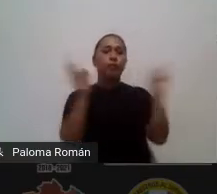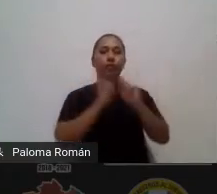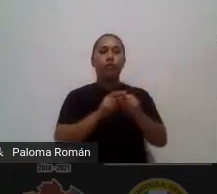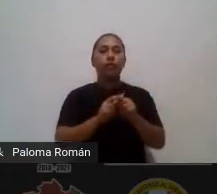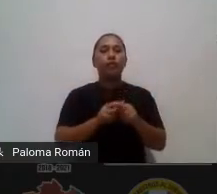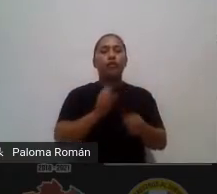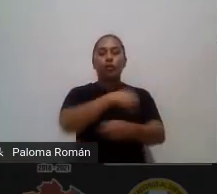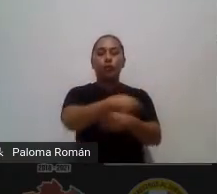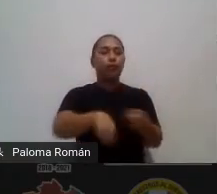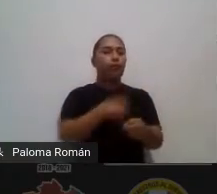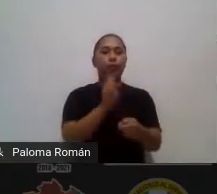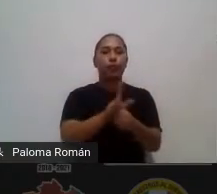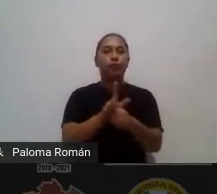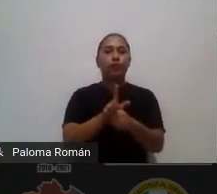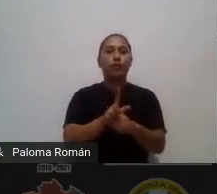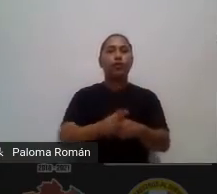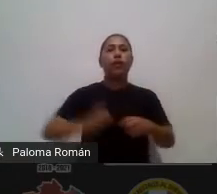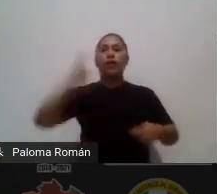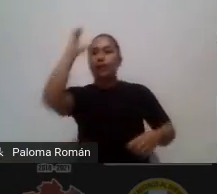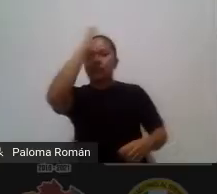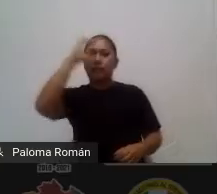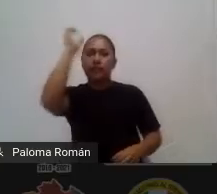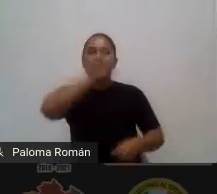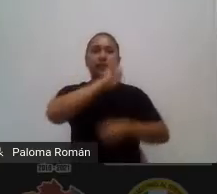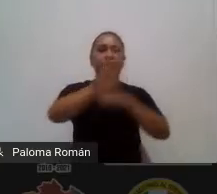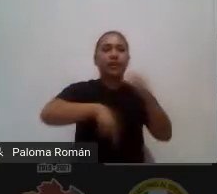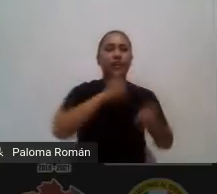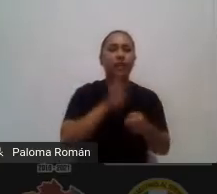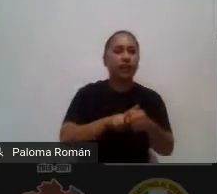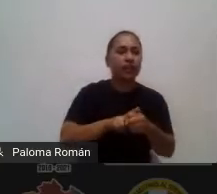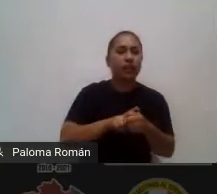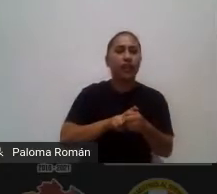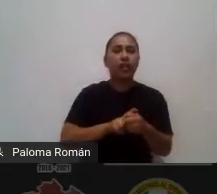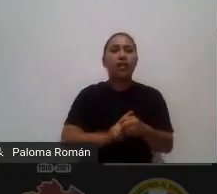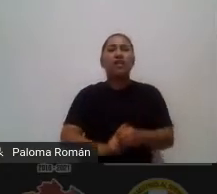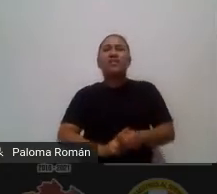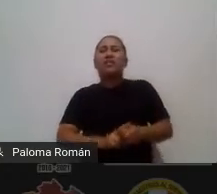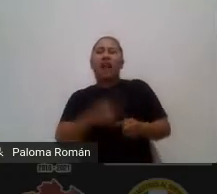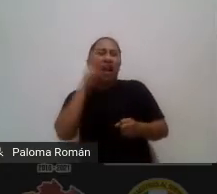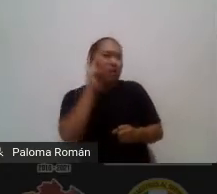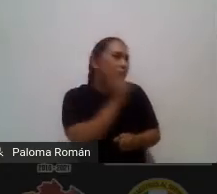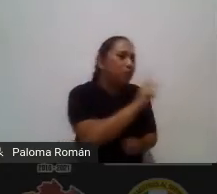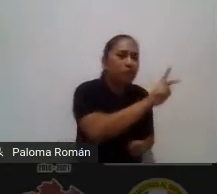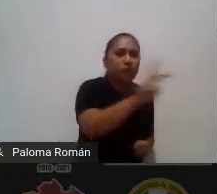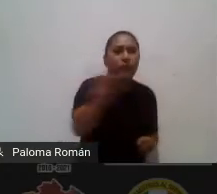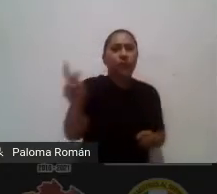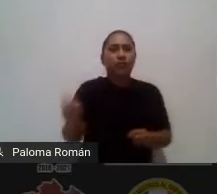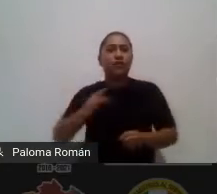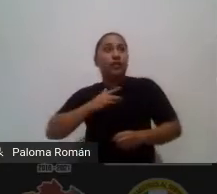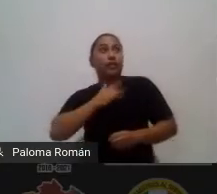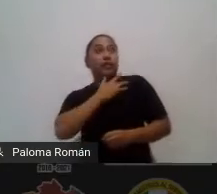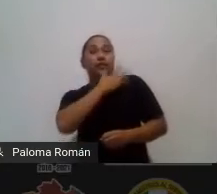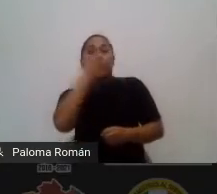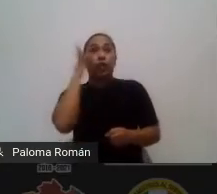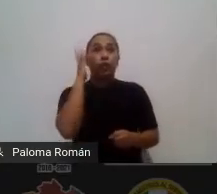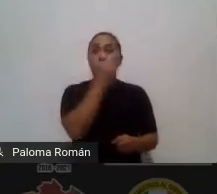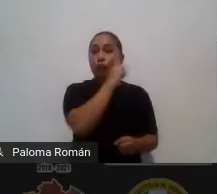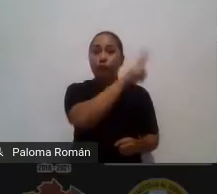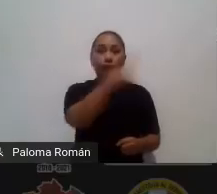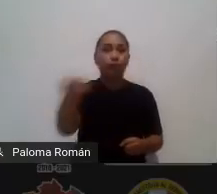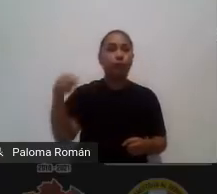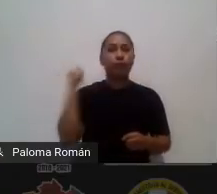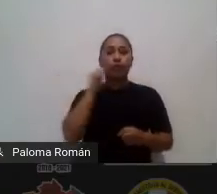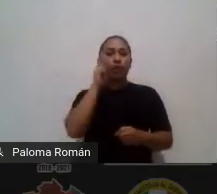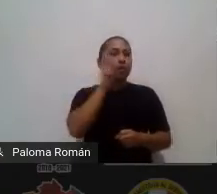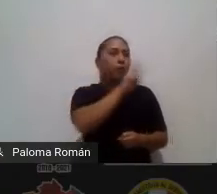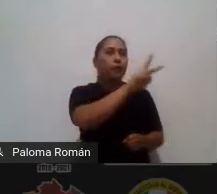social de las ciencias naturales si algo que es percibido por nuestros sentidos es un fenómeno algo que es